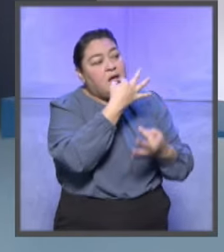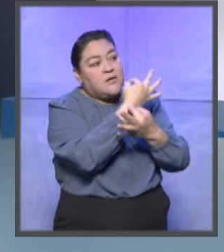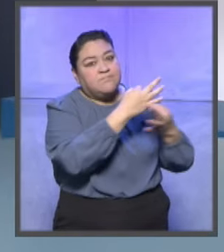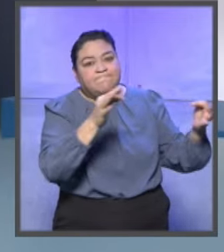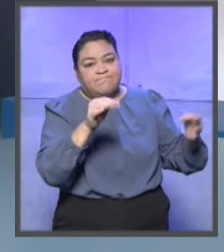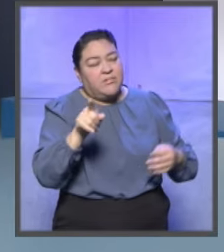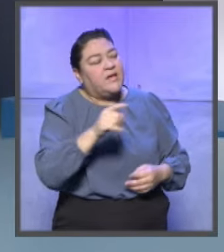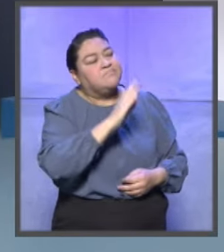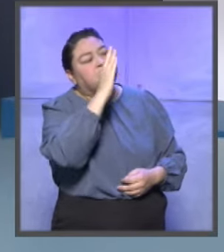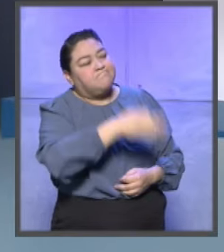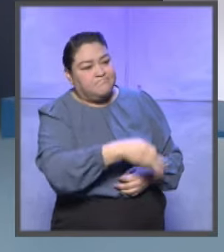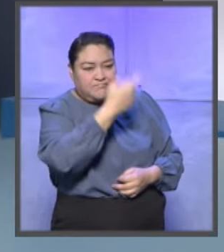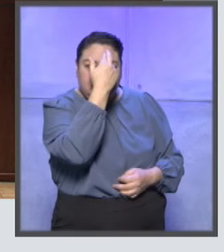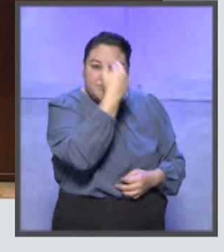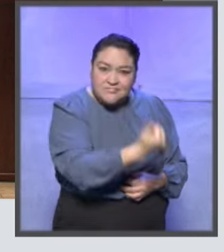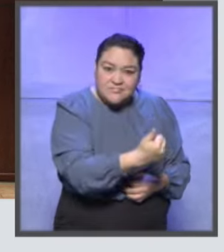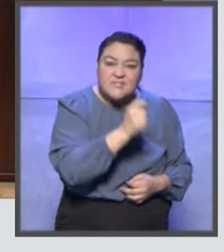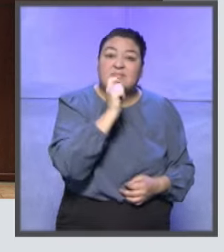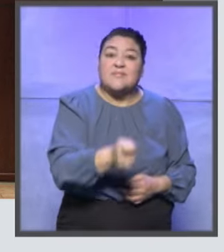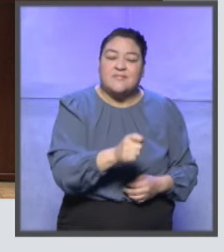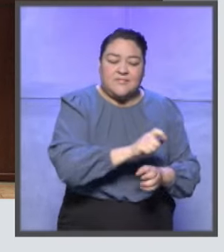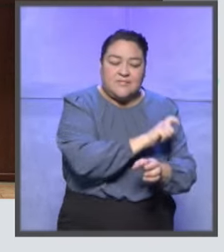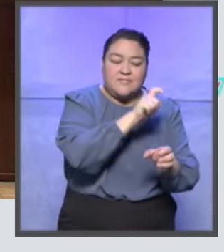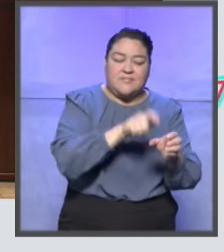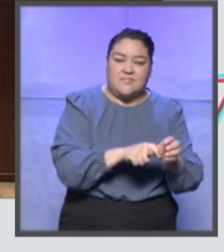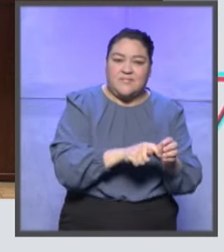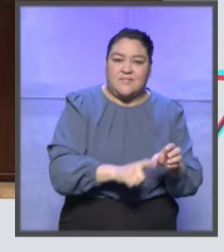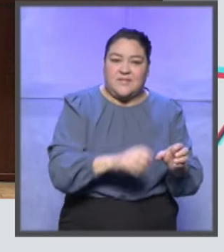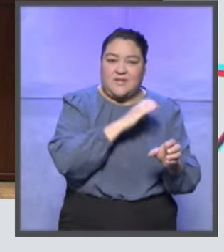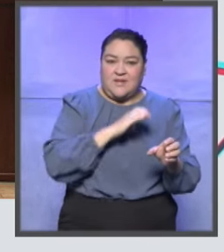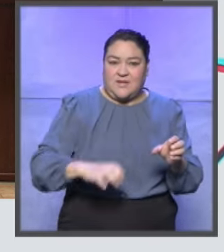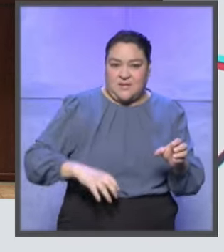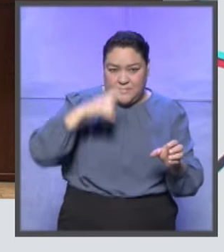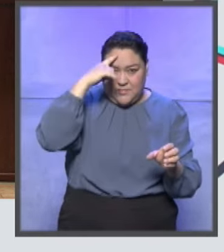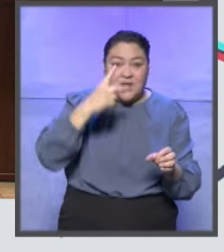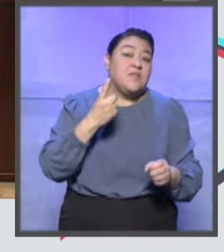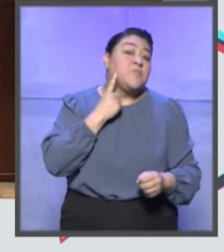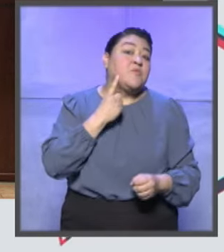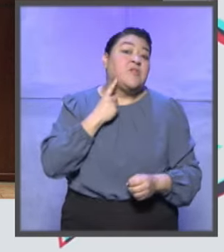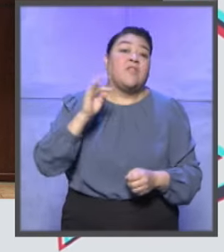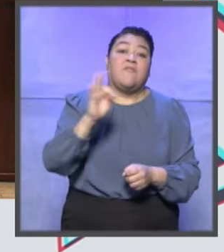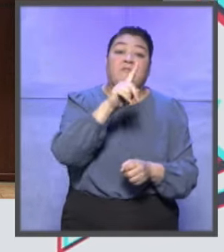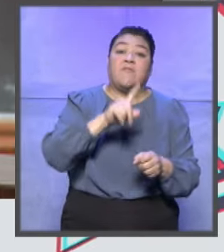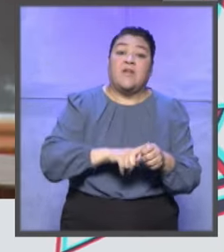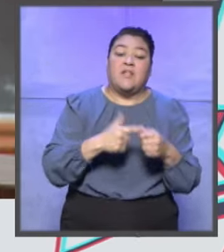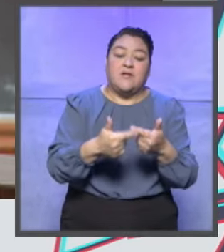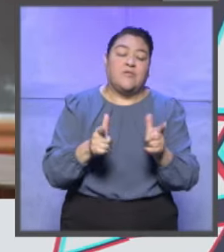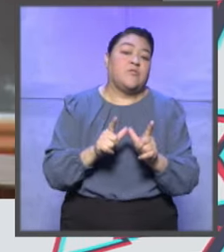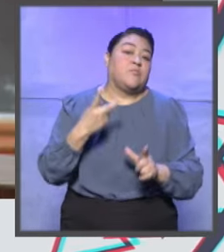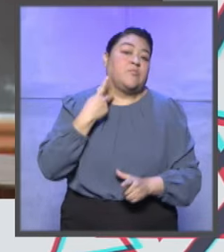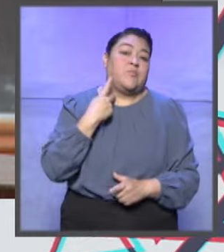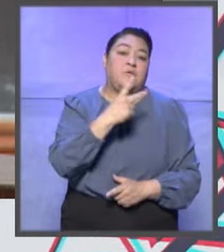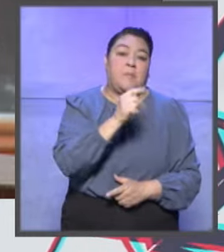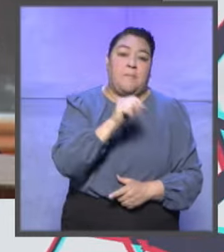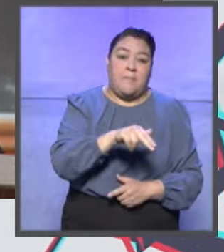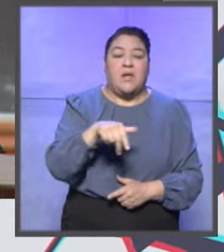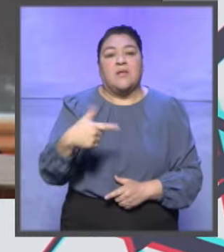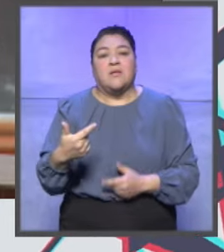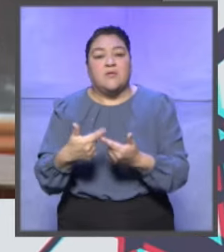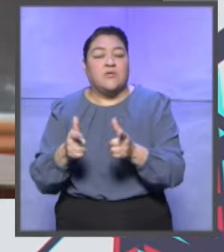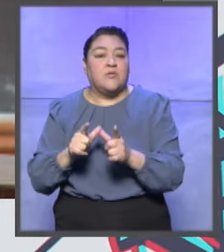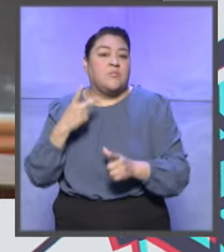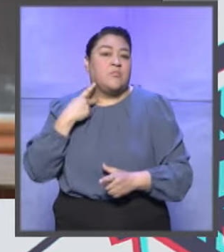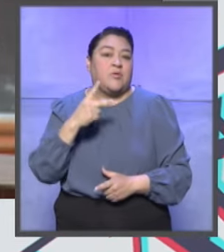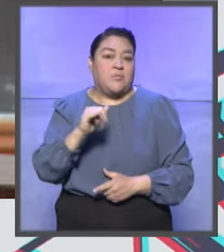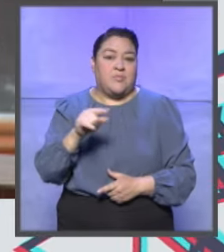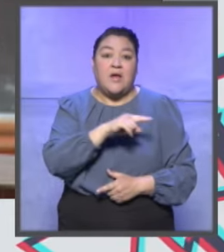Instituto Nacional Electoral, que aprobó el registro de las candidaturas a diputaciones federales del Partido Acción Nacional y Morena